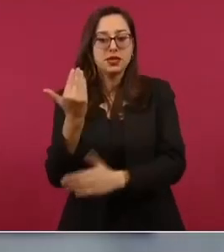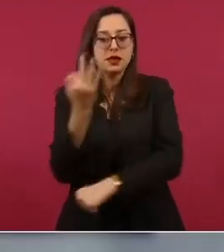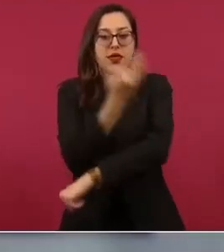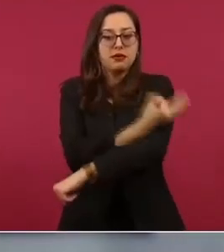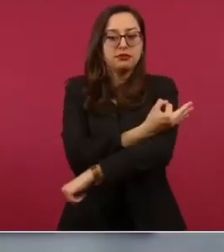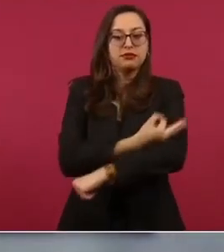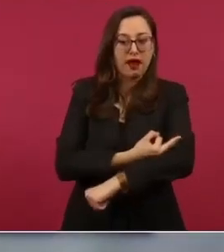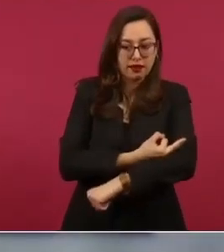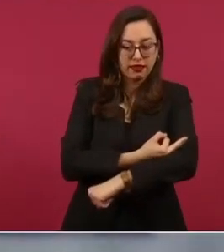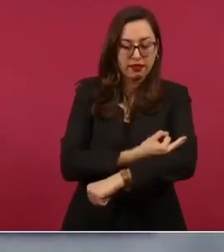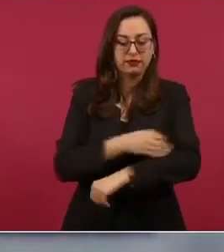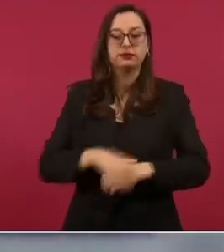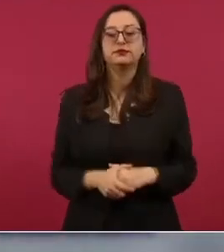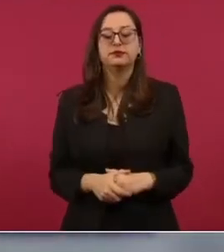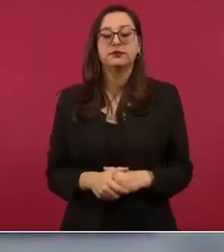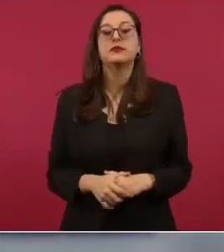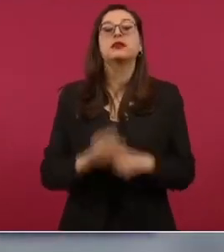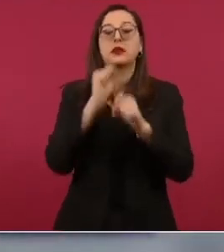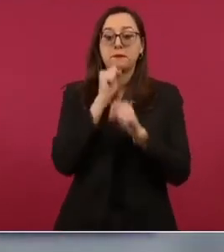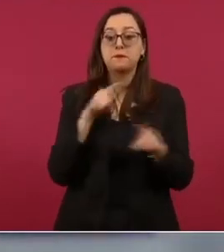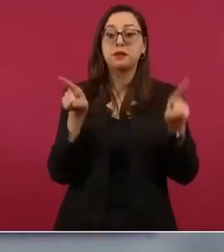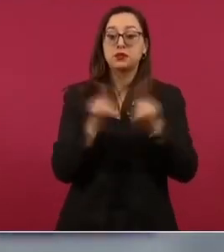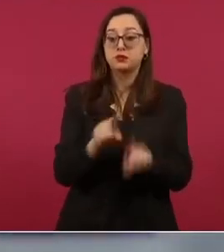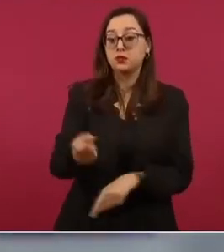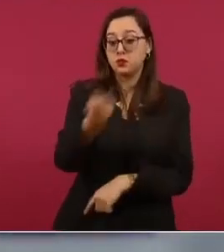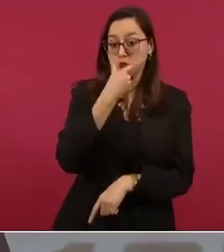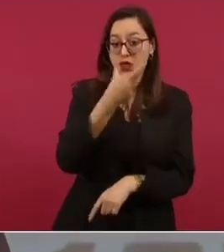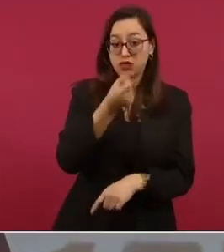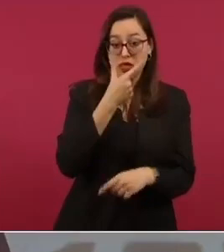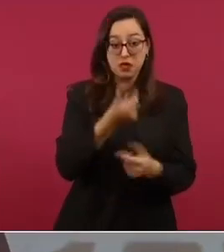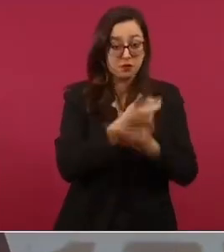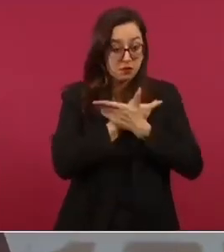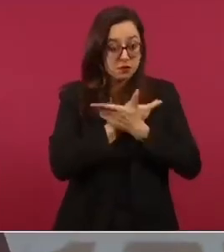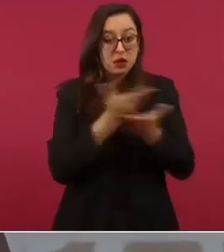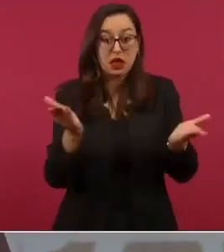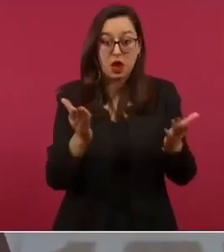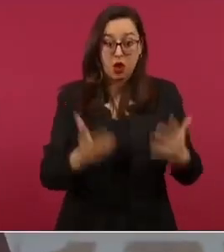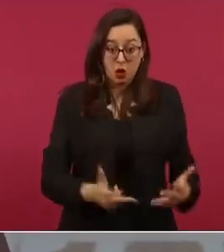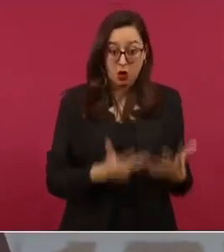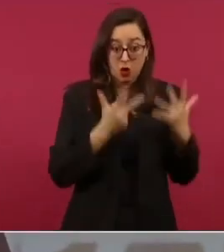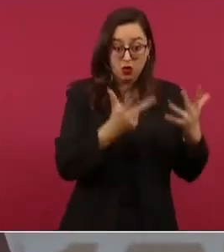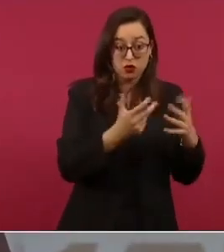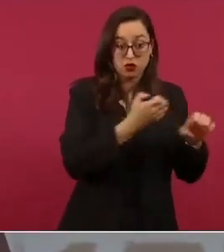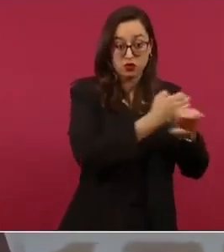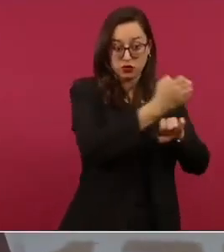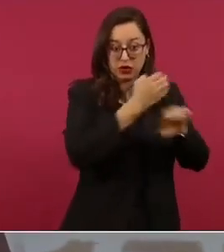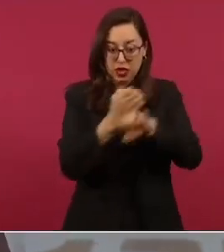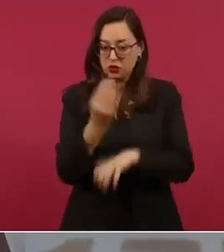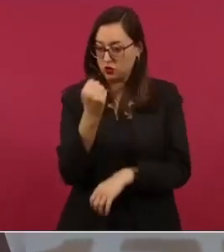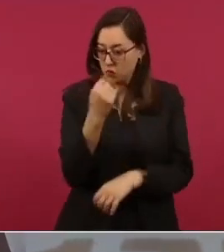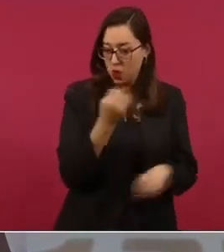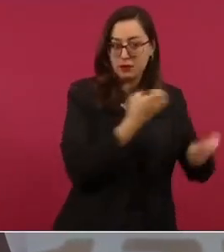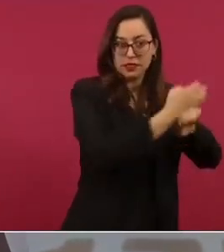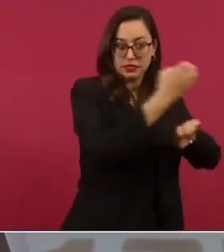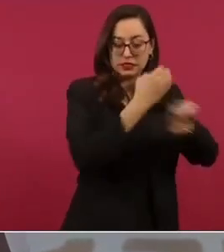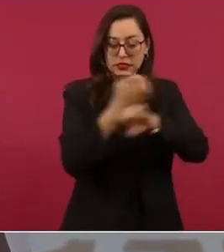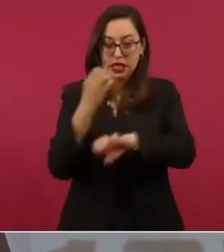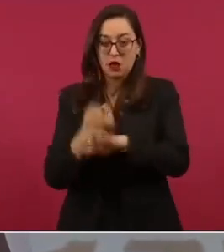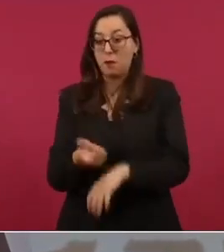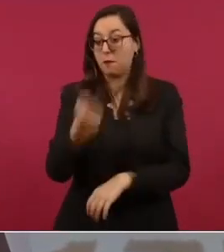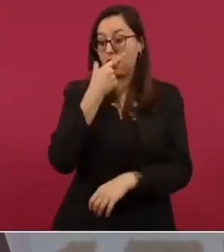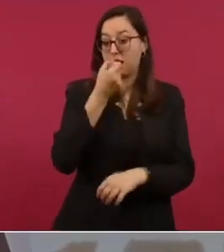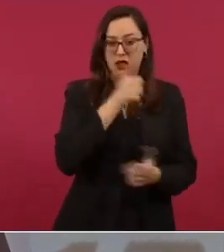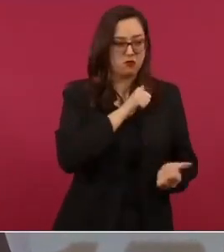asimismo el abasto de medicamentos en estos primeros nueve estados es del